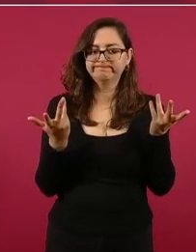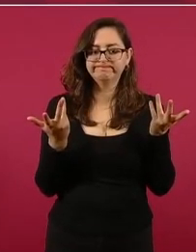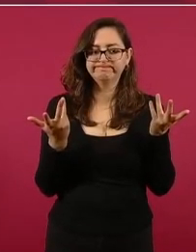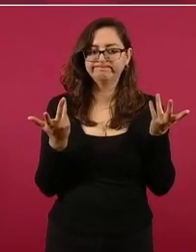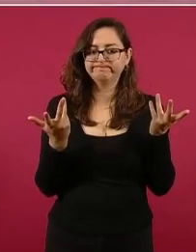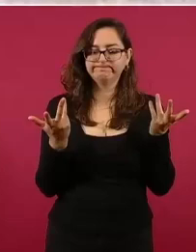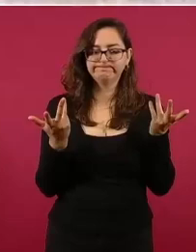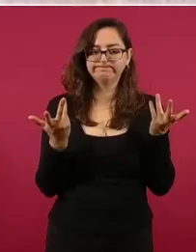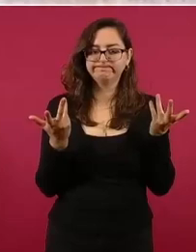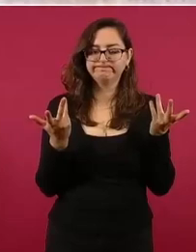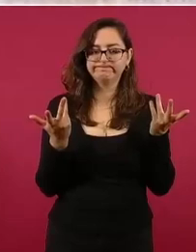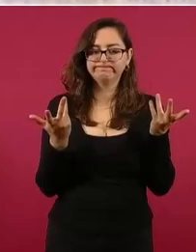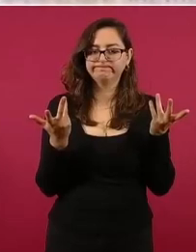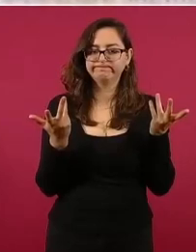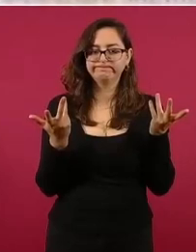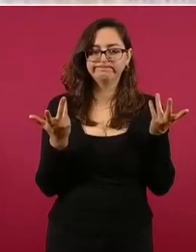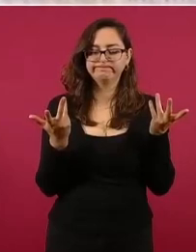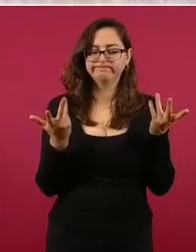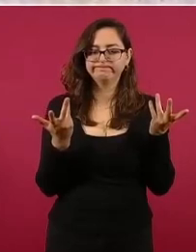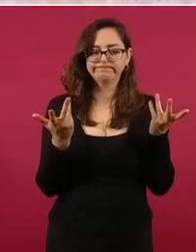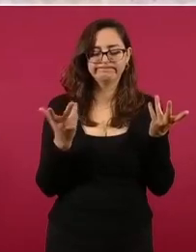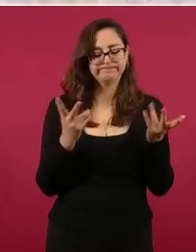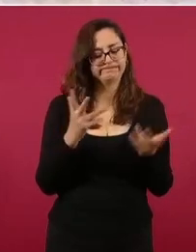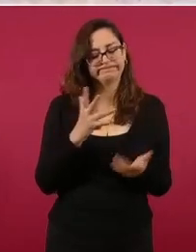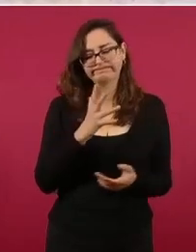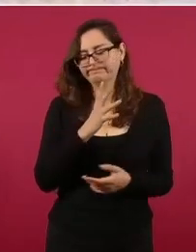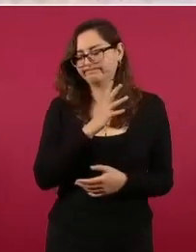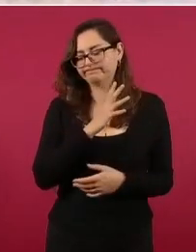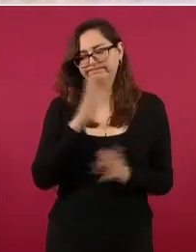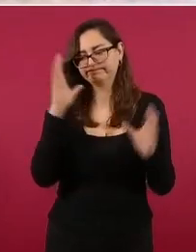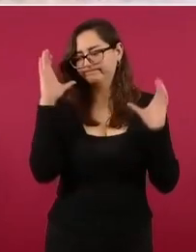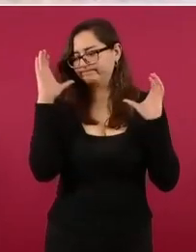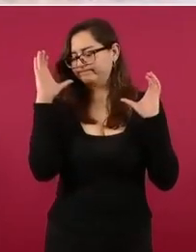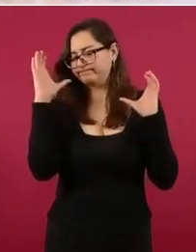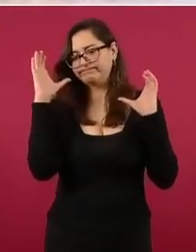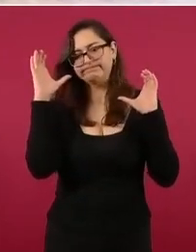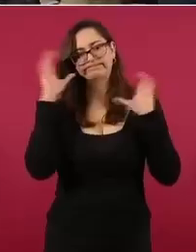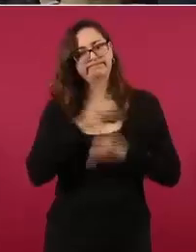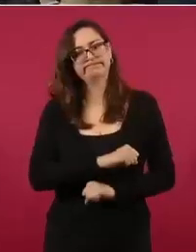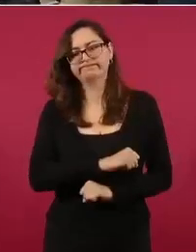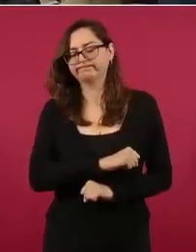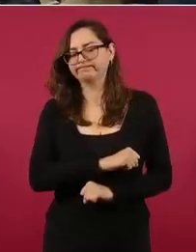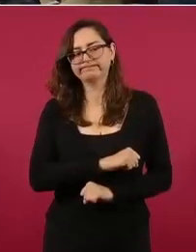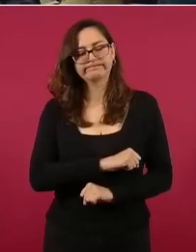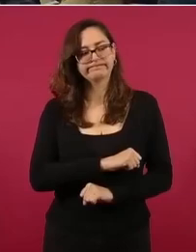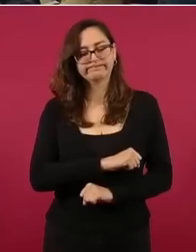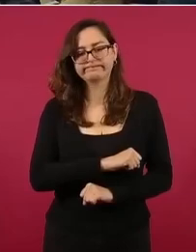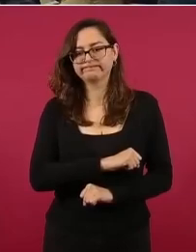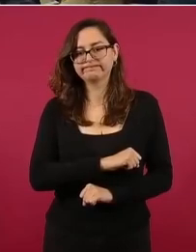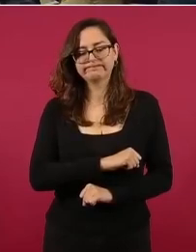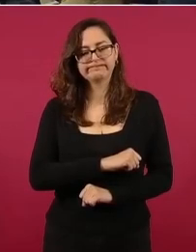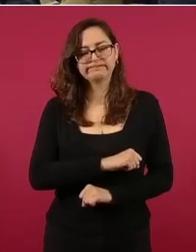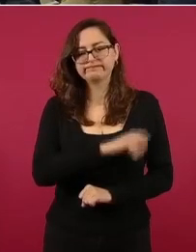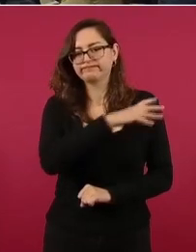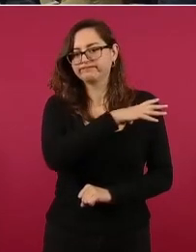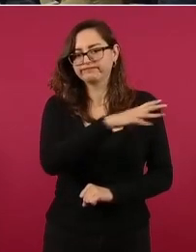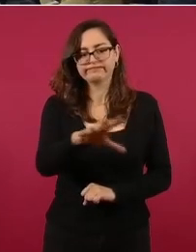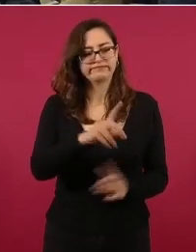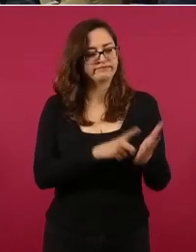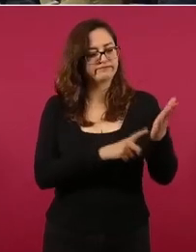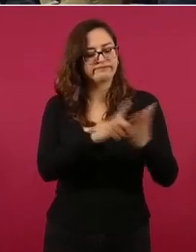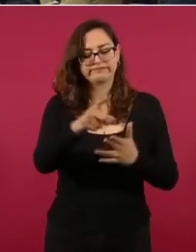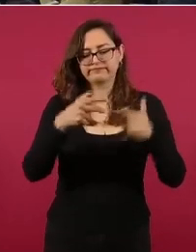aberrante violación de derechos